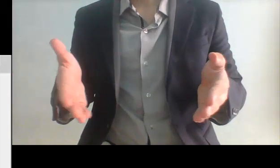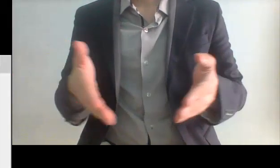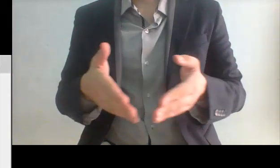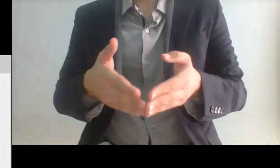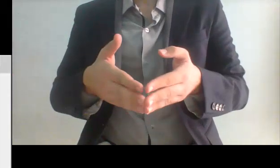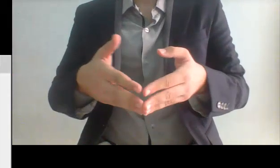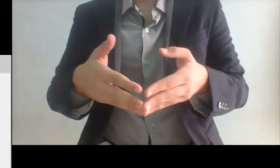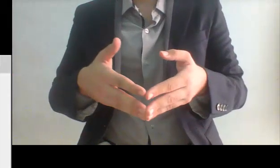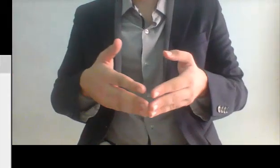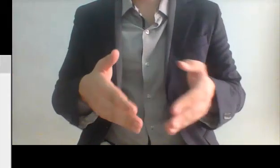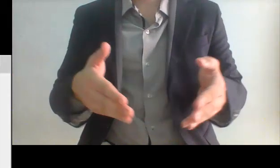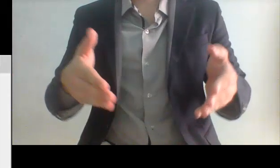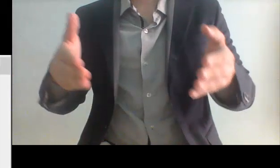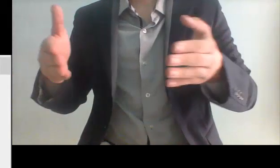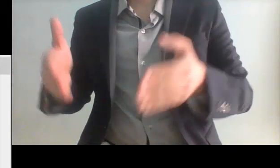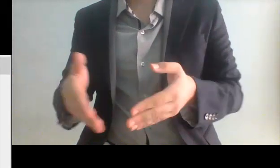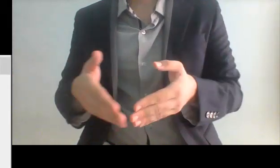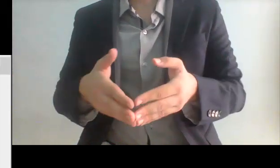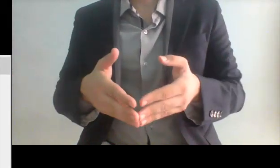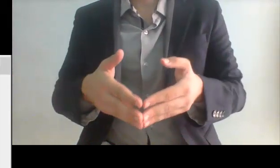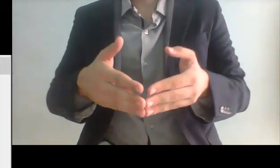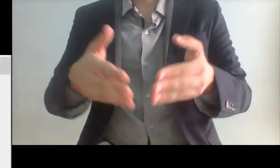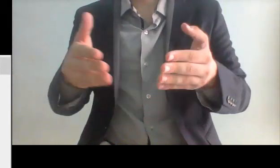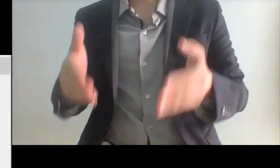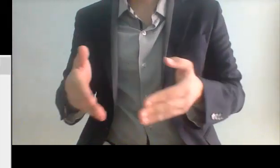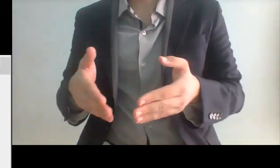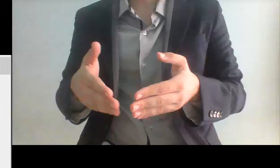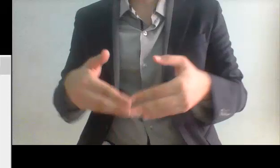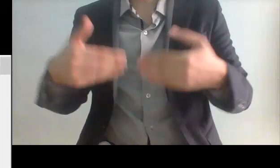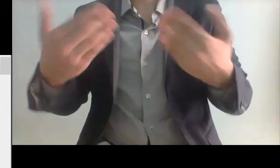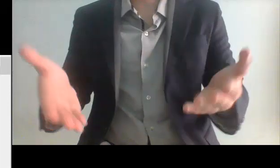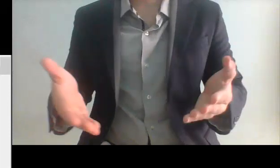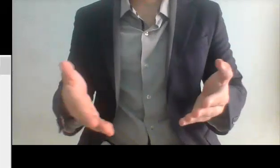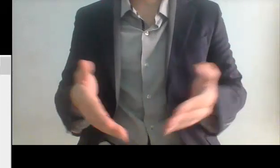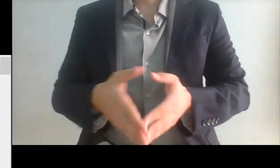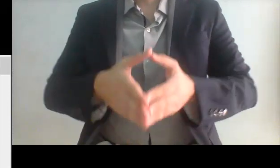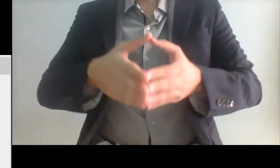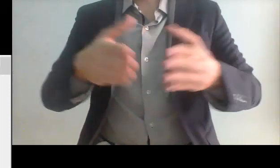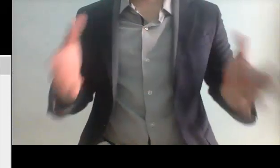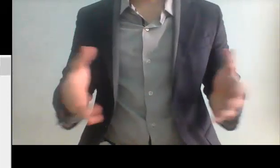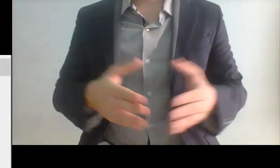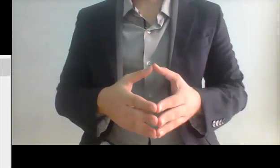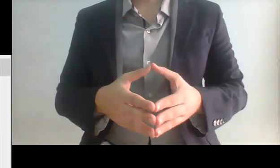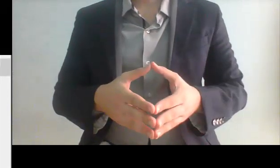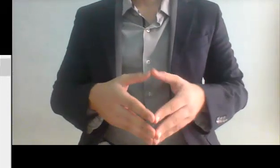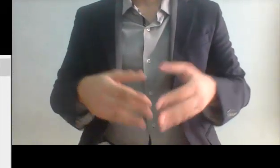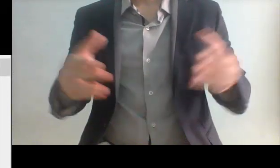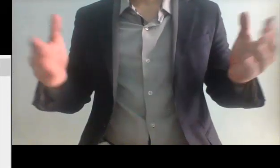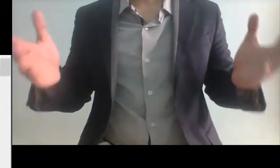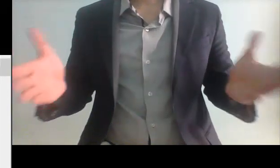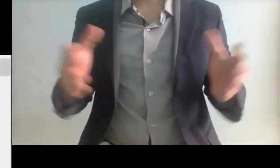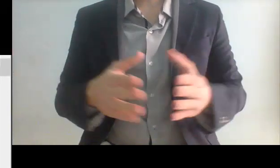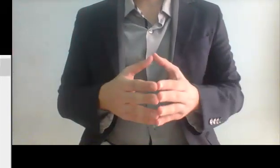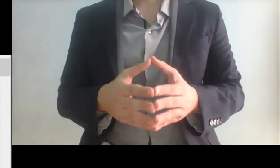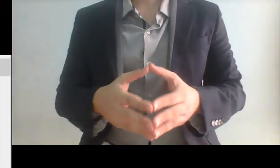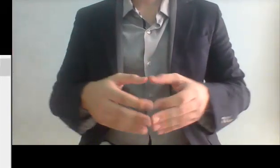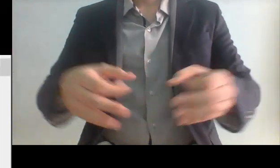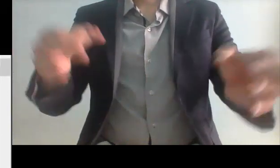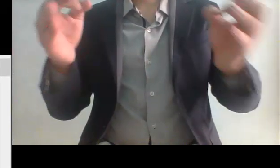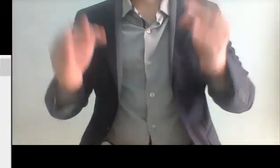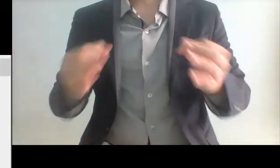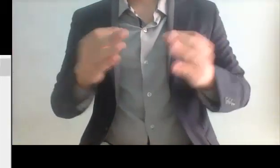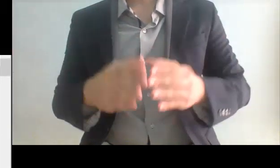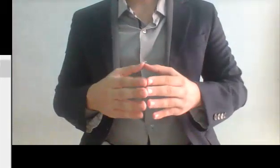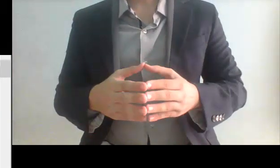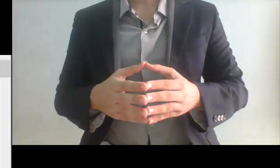deudas que en términos de rentabilidad con lo que esto podía sacar con la deuda que tenía no era factible pues ¿qué ocurrió señores?